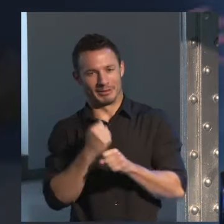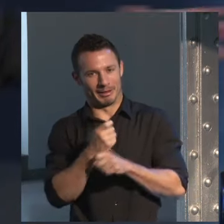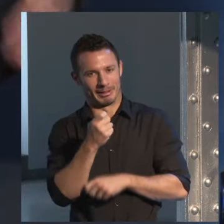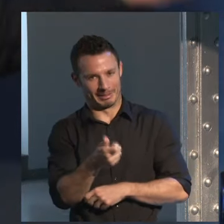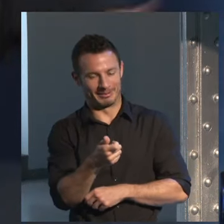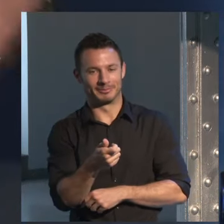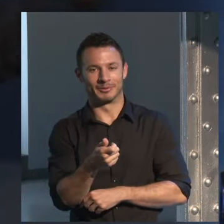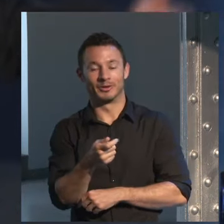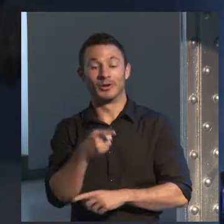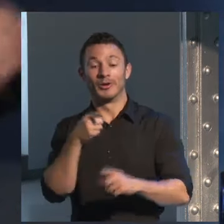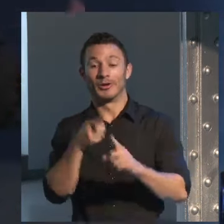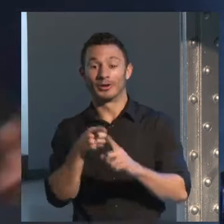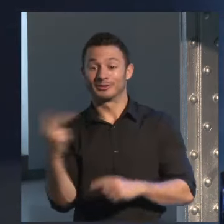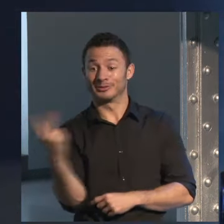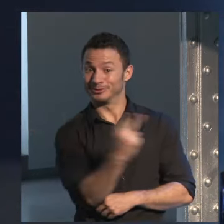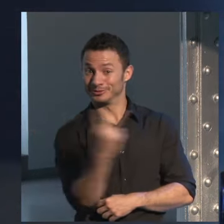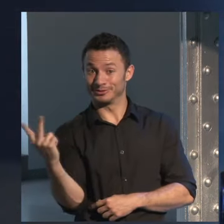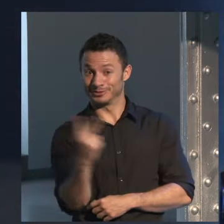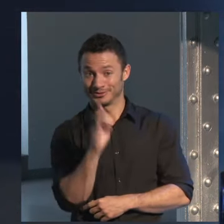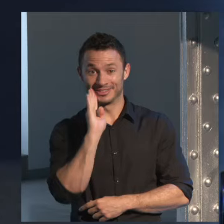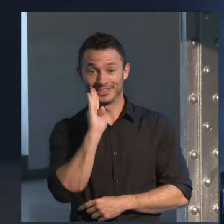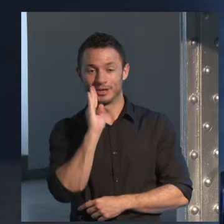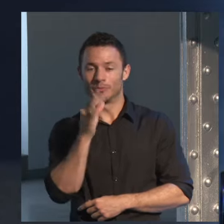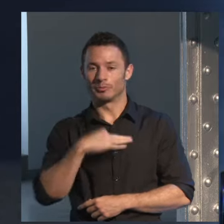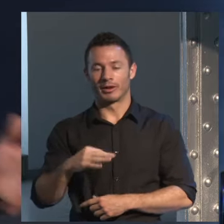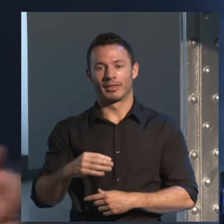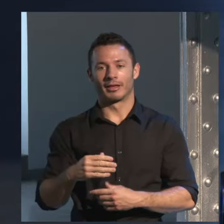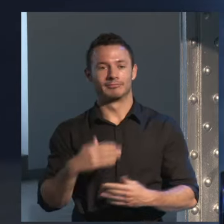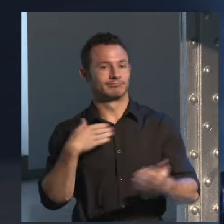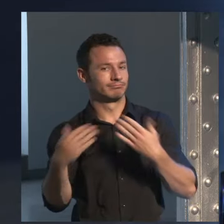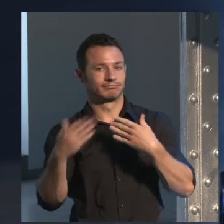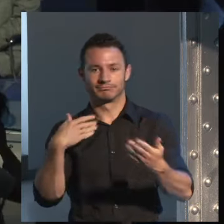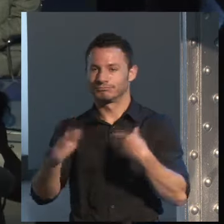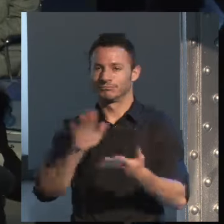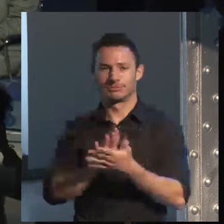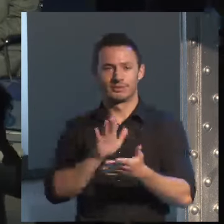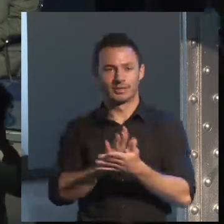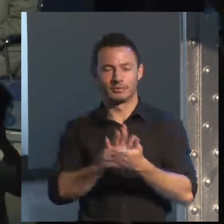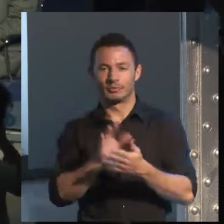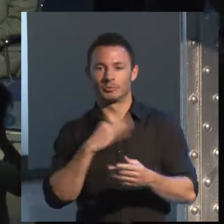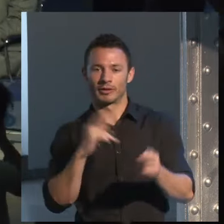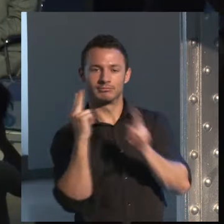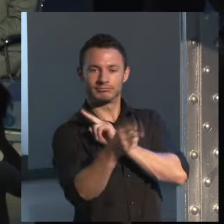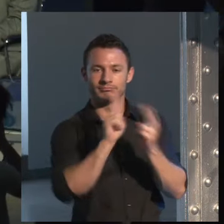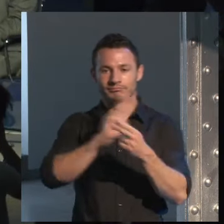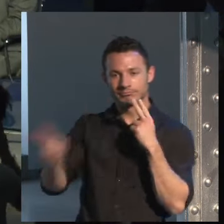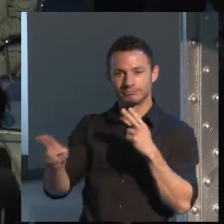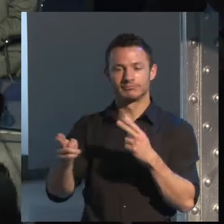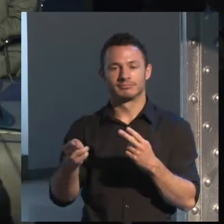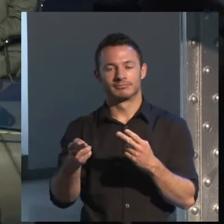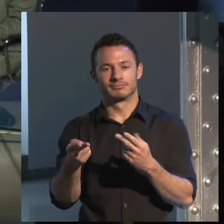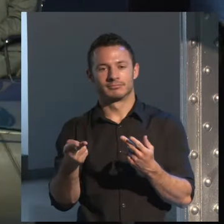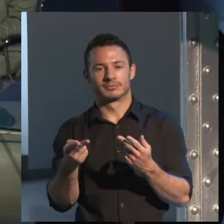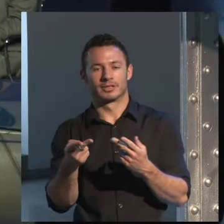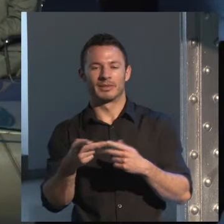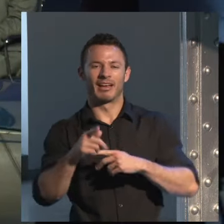para que ellos puedan ir charlando tranquilamente, que puedan hacer réplicas, contar réplicas, es decir, es una charla que